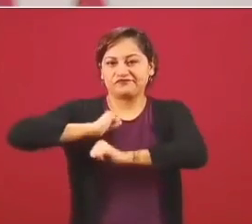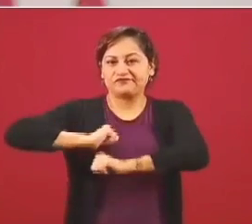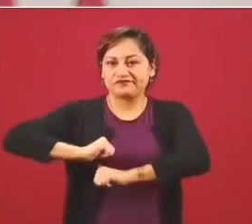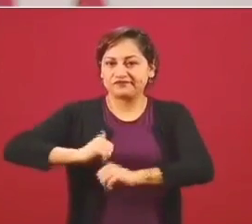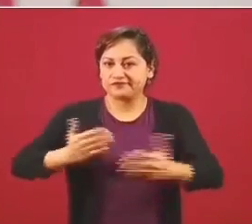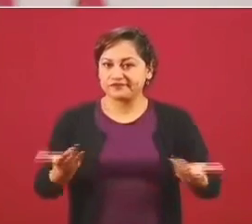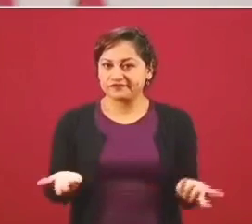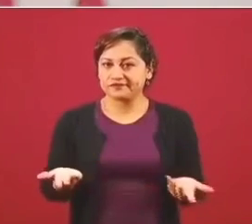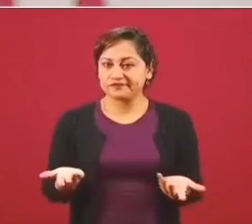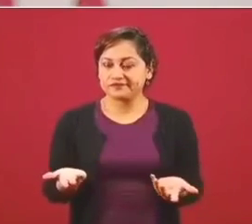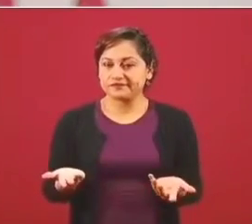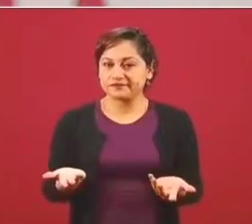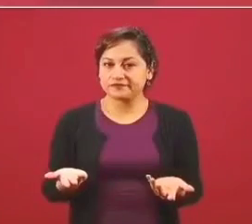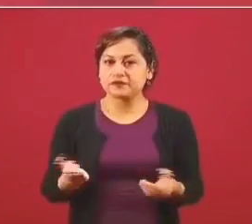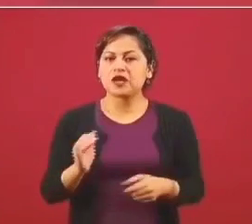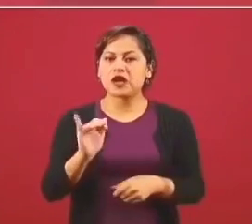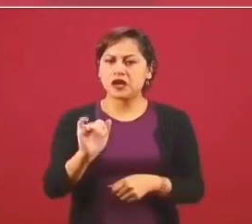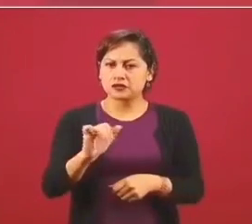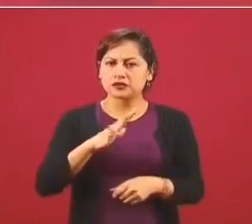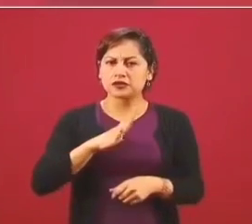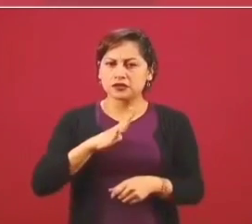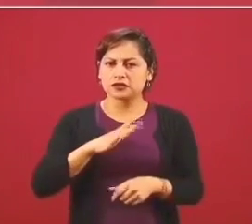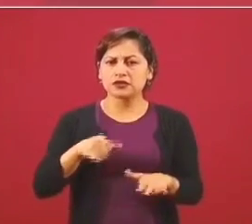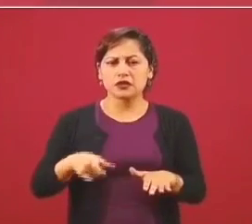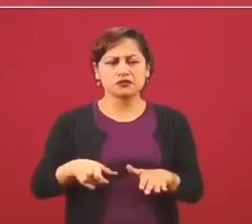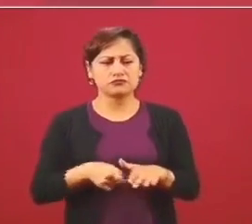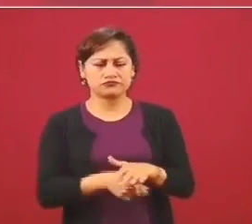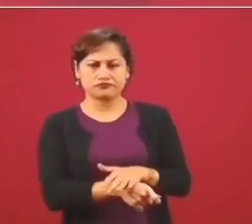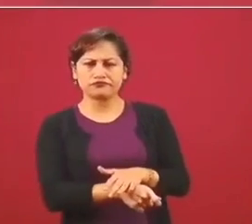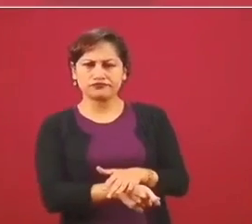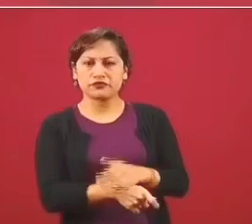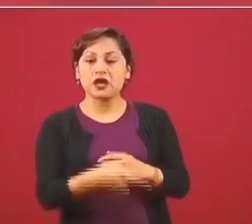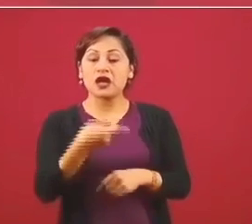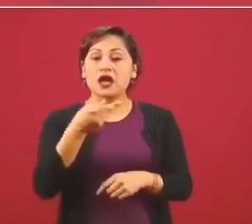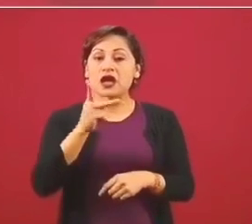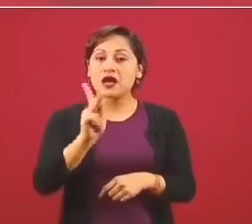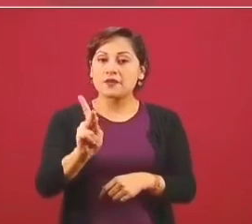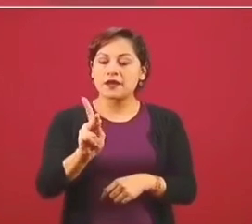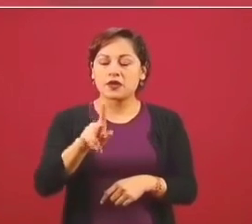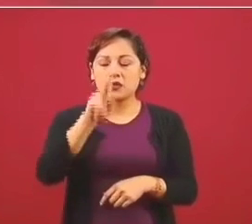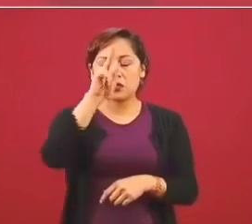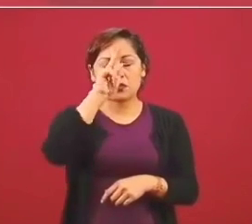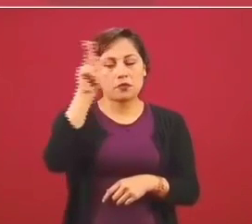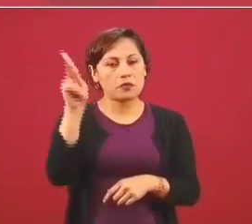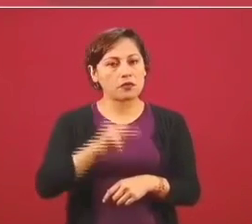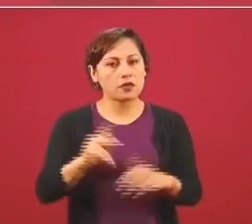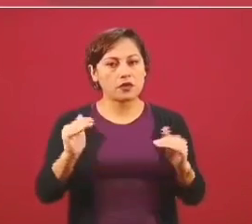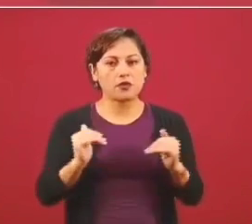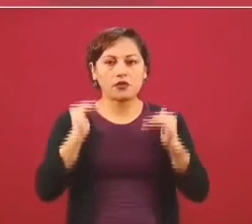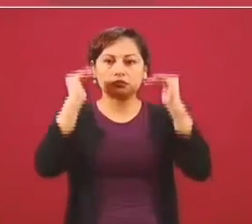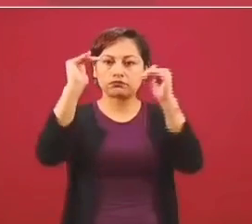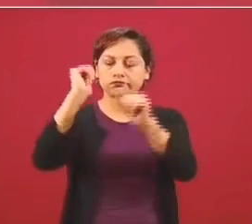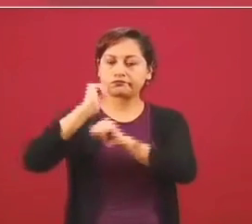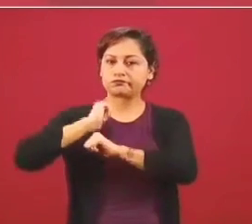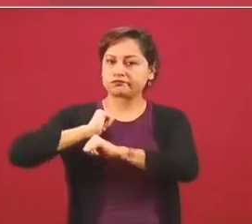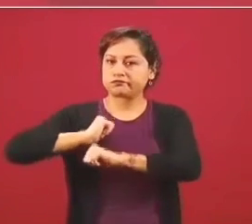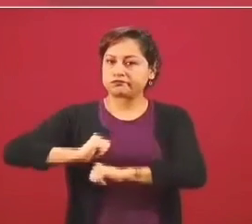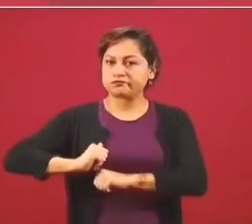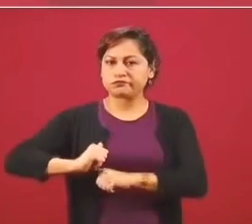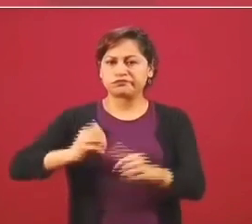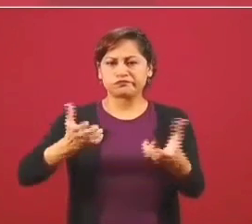pero sobre todo habían tarascadas arriba